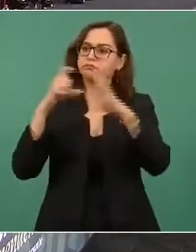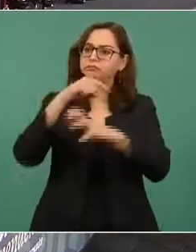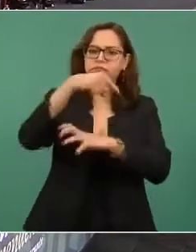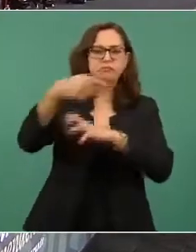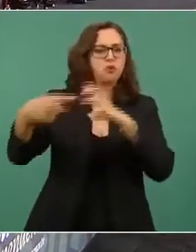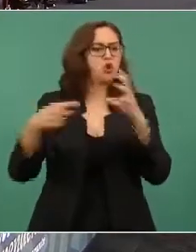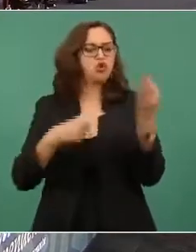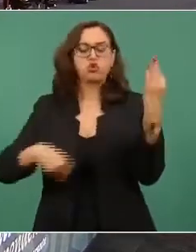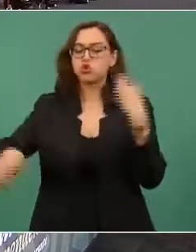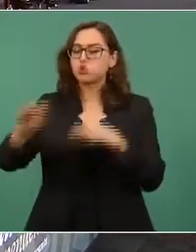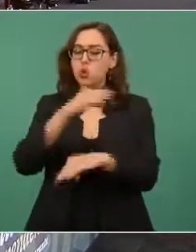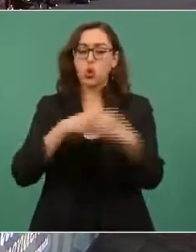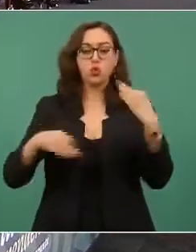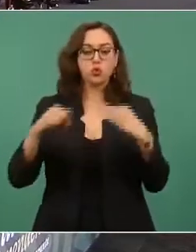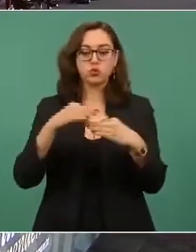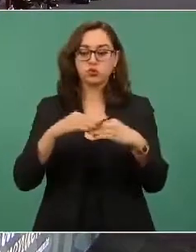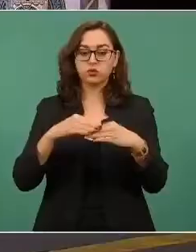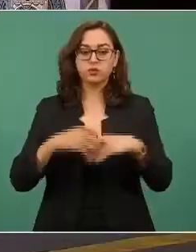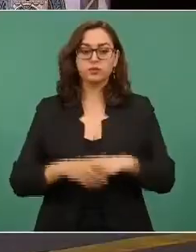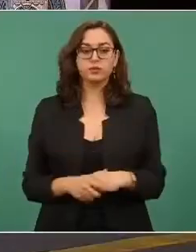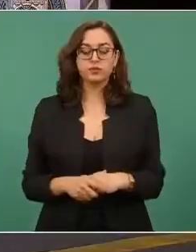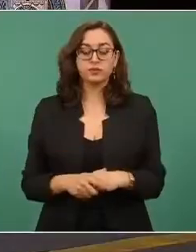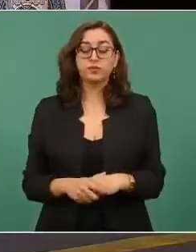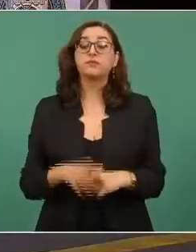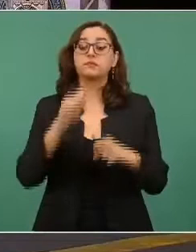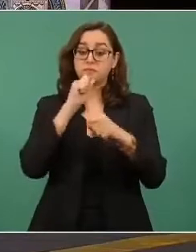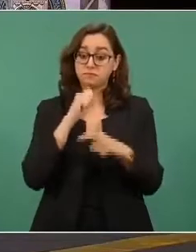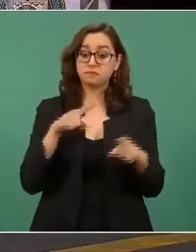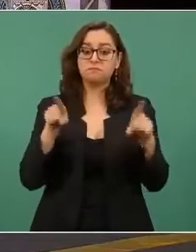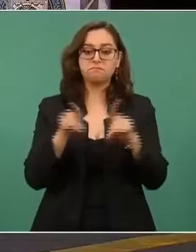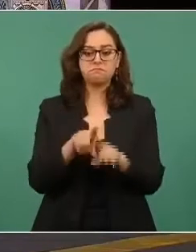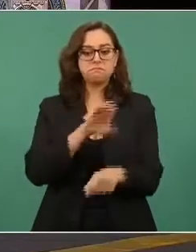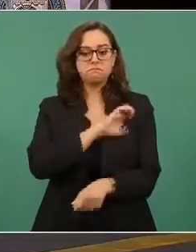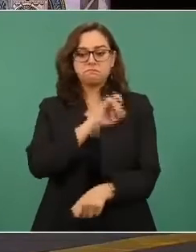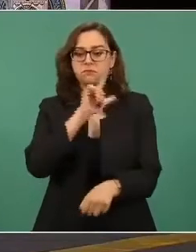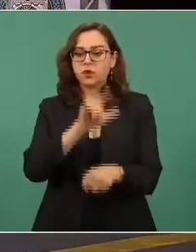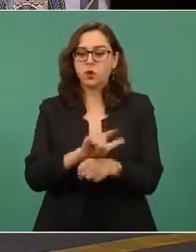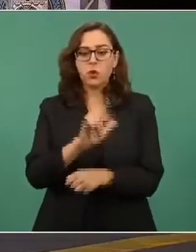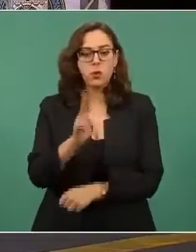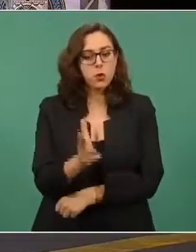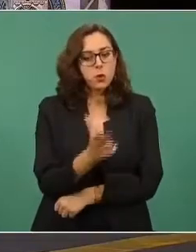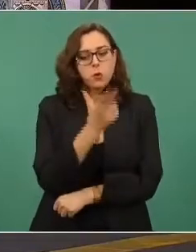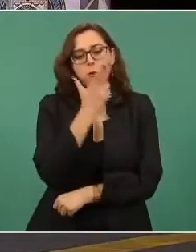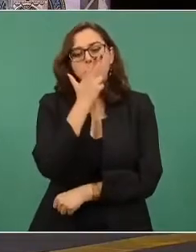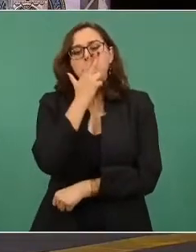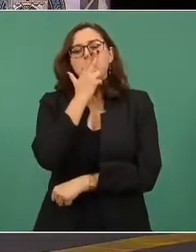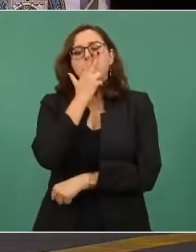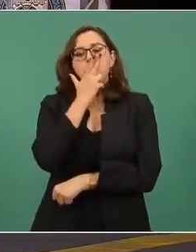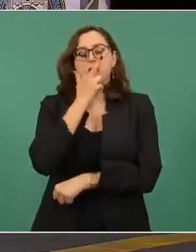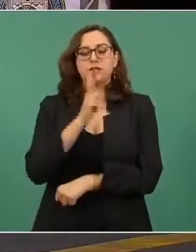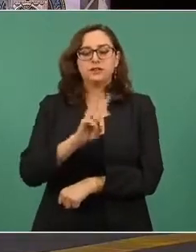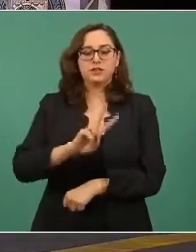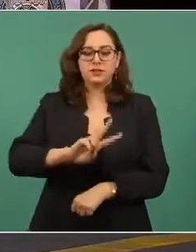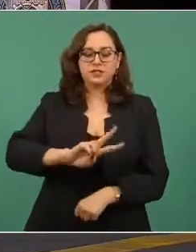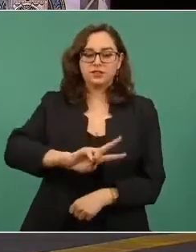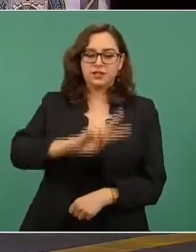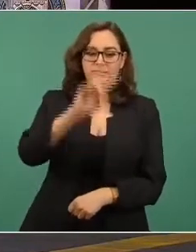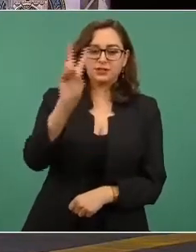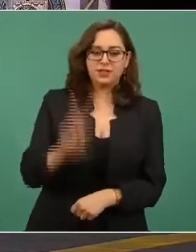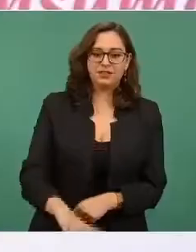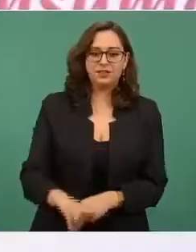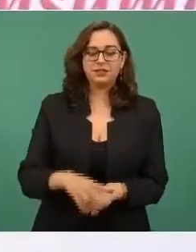En especial expreso nuestra gratitud por acompañarnos